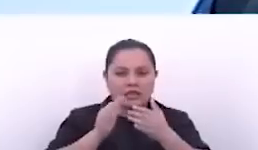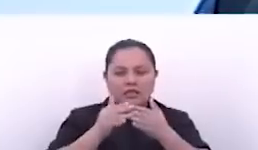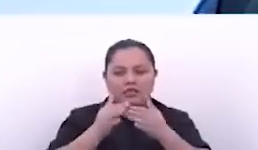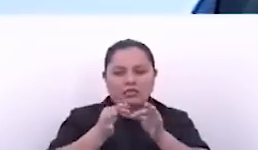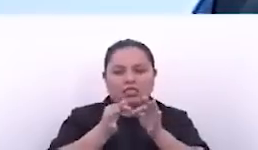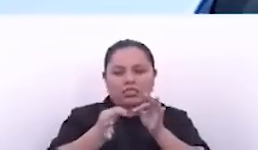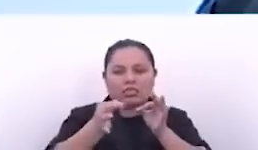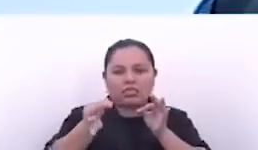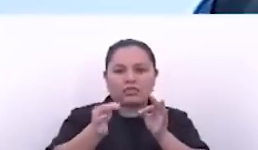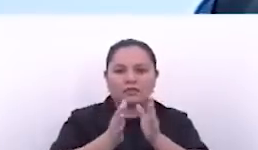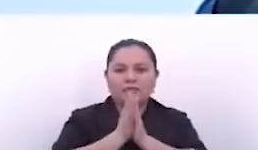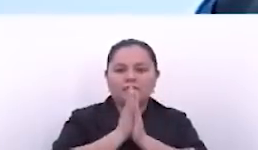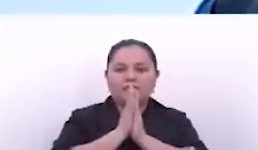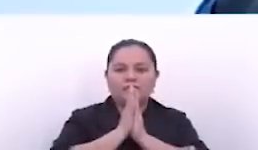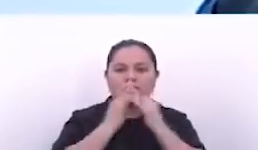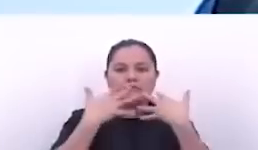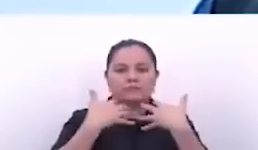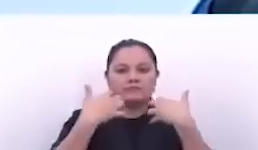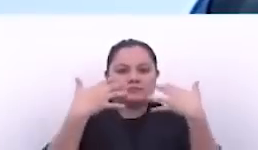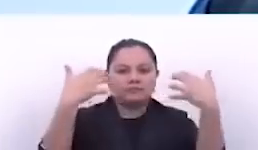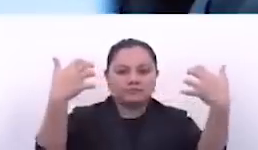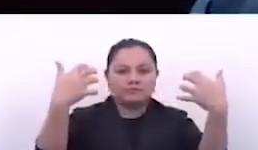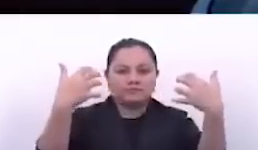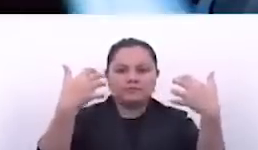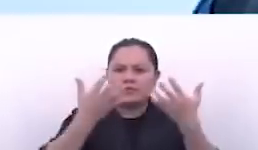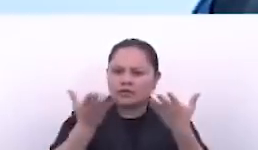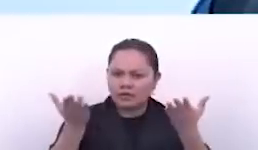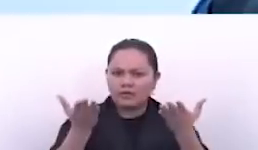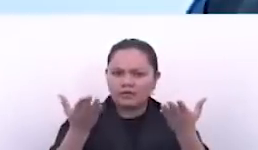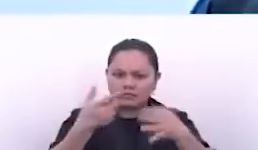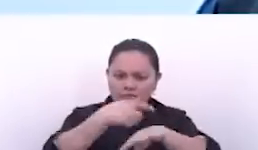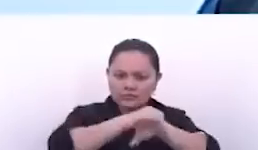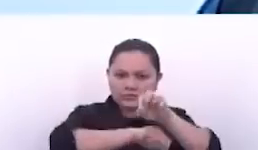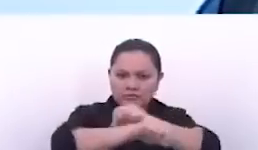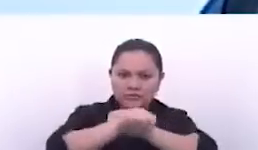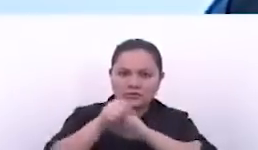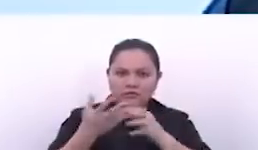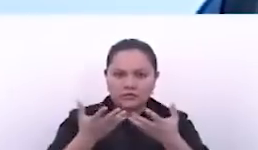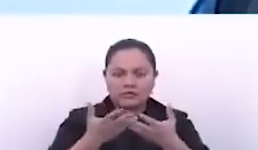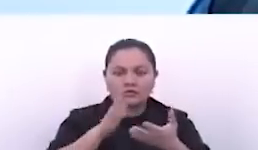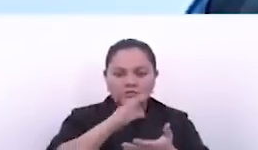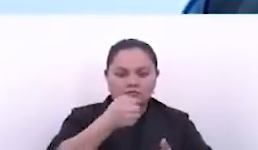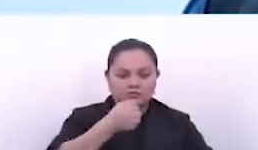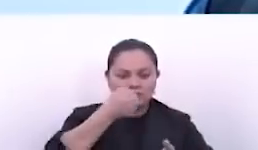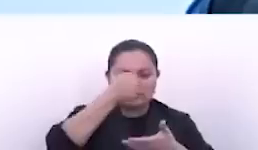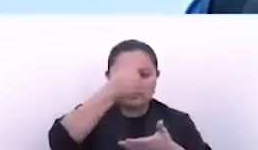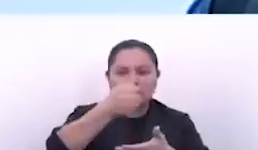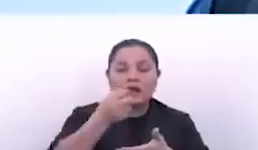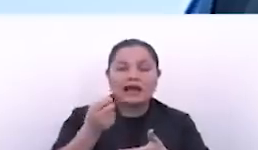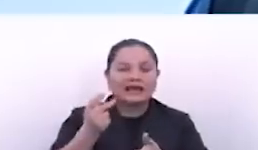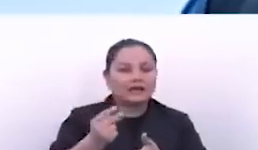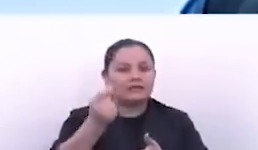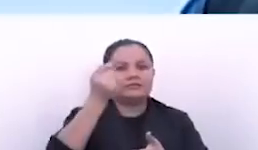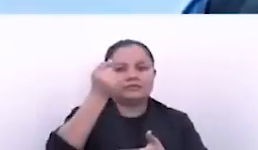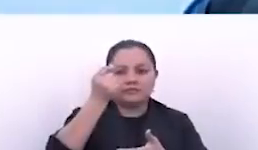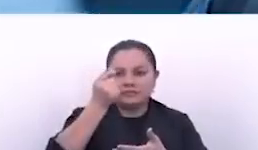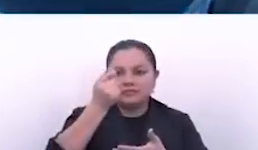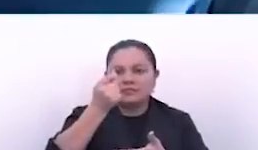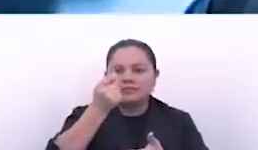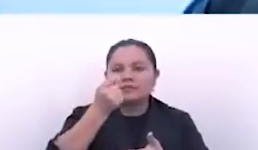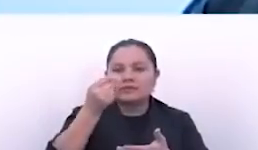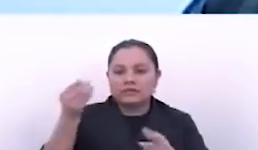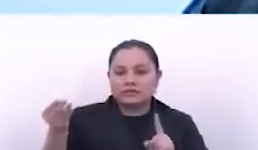pediría a este pleno legislativo que haga algo y que estos paquetes lleguen pronto a quienes